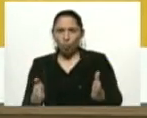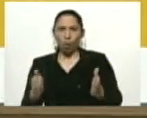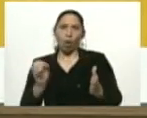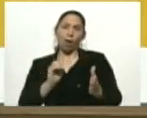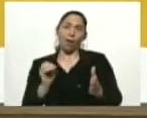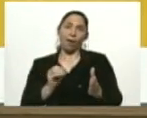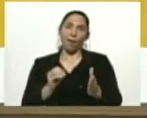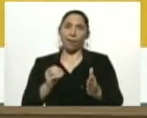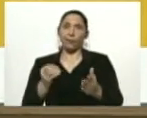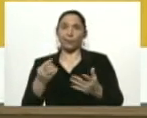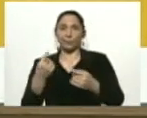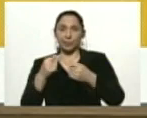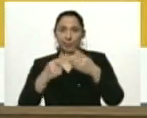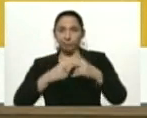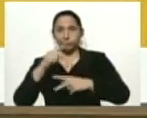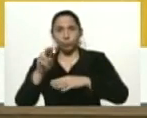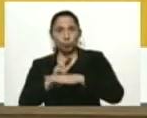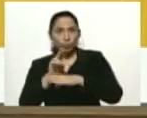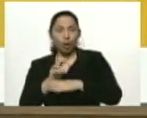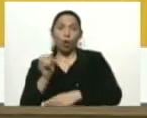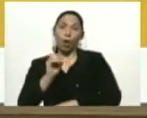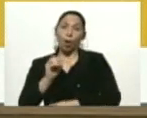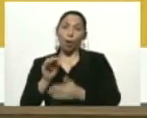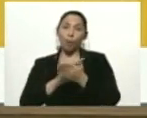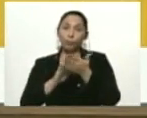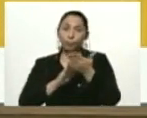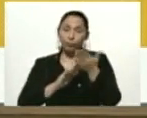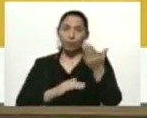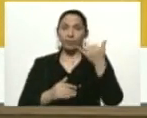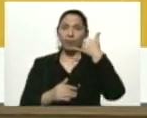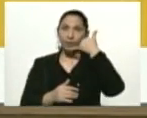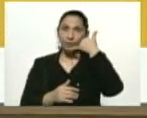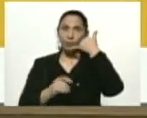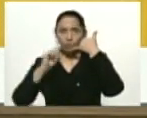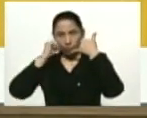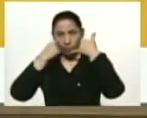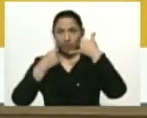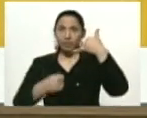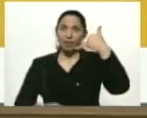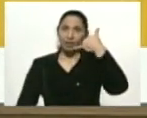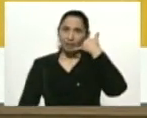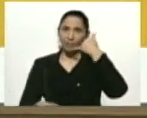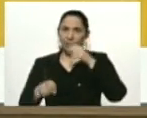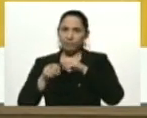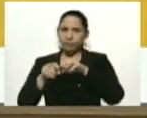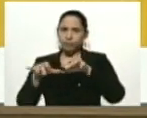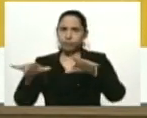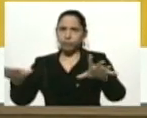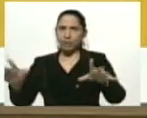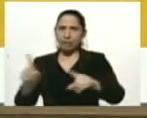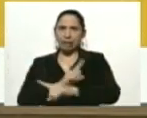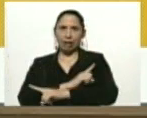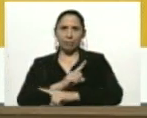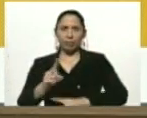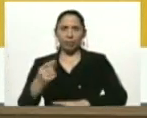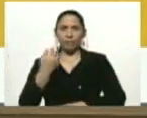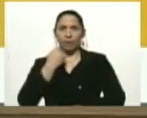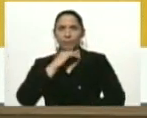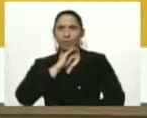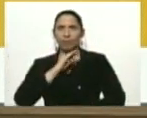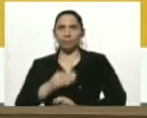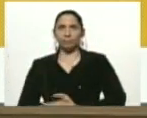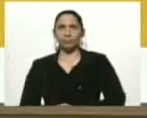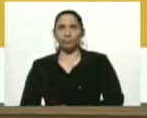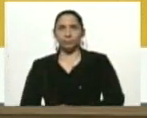los artículos, en este caso los teléfonos. Recuerden que los teléfonos propagan muy fácilmente el virus. En